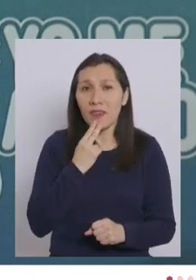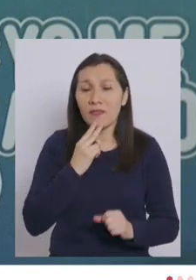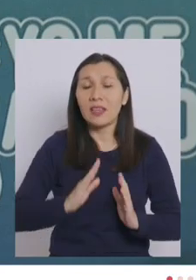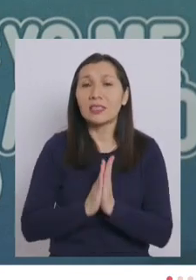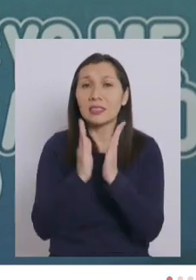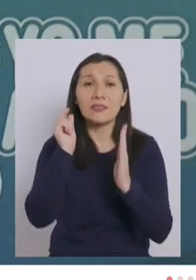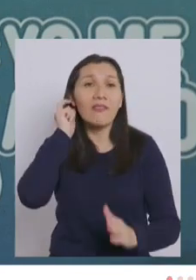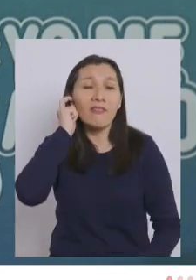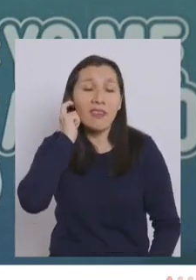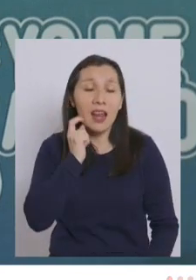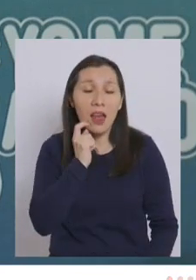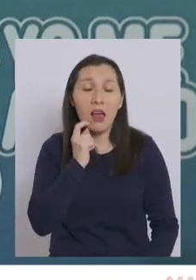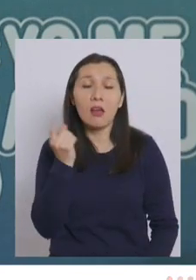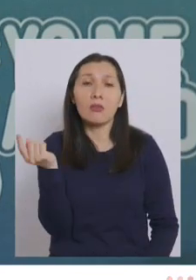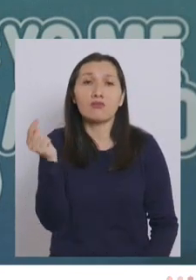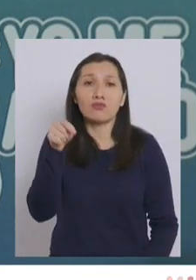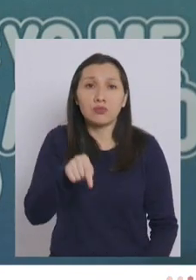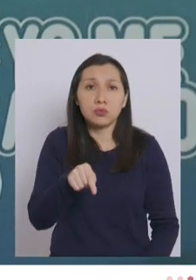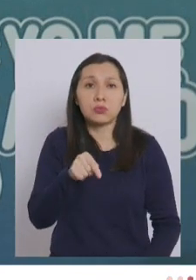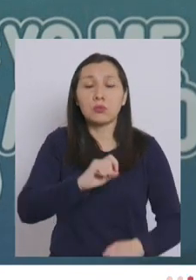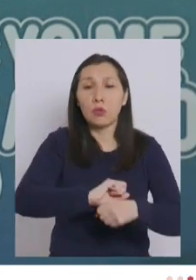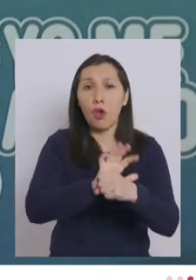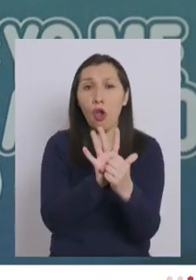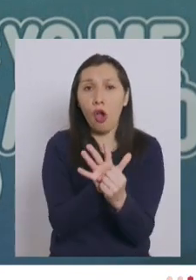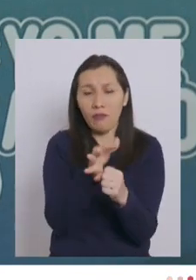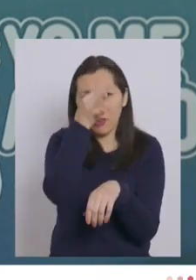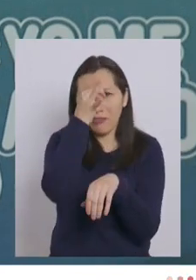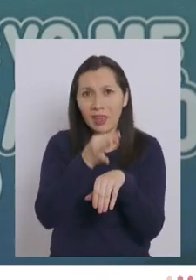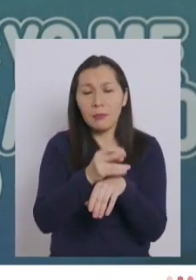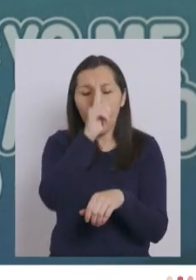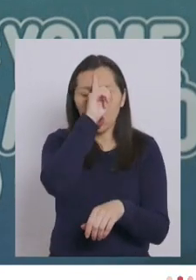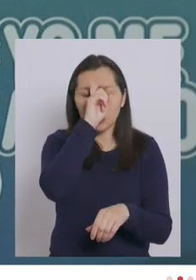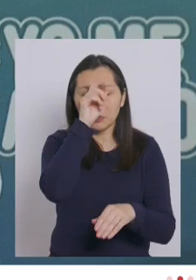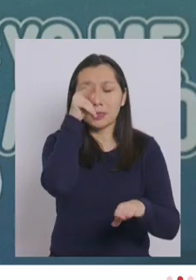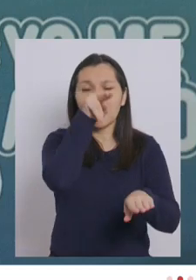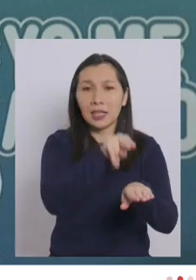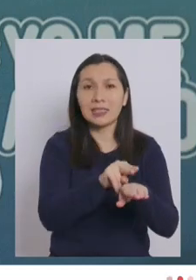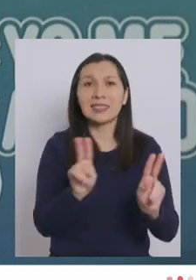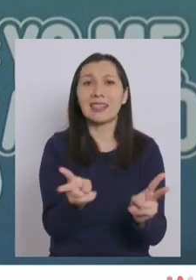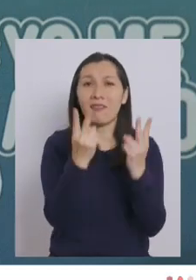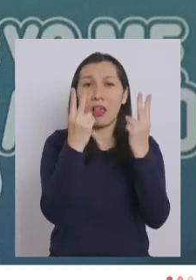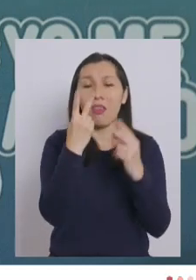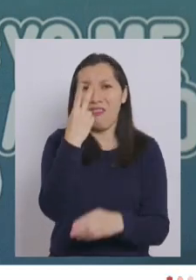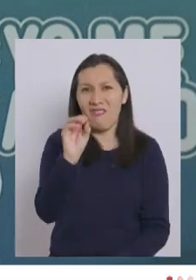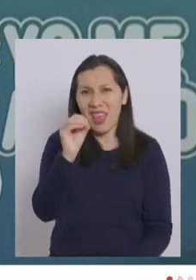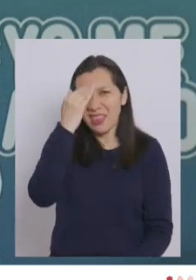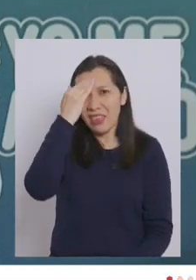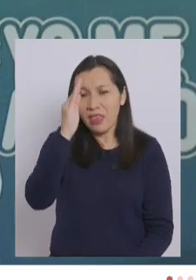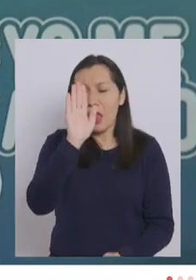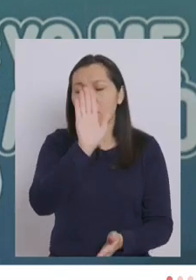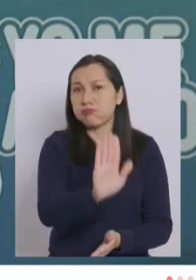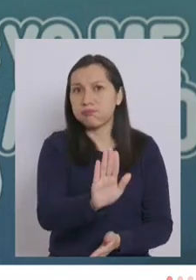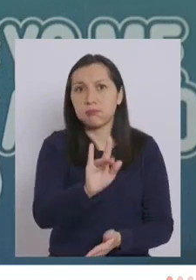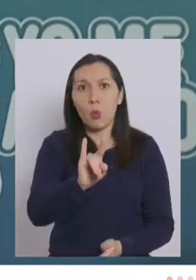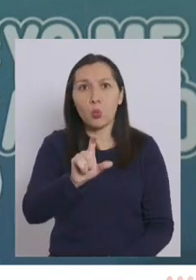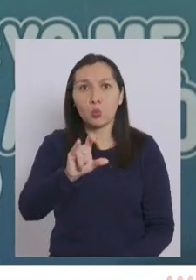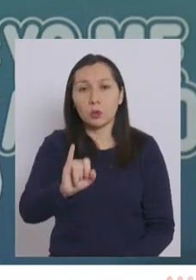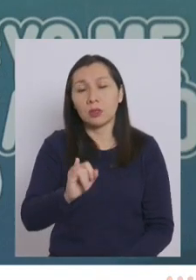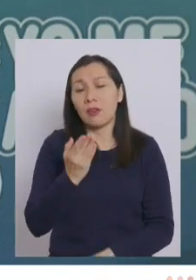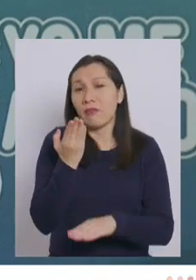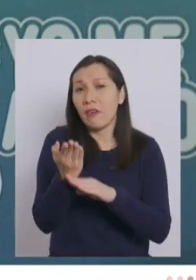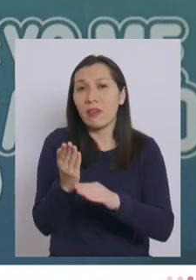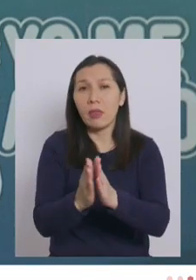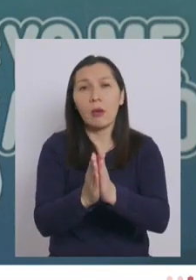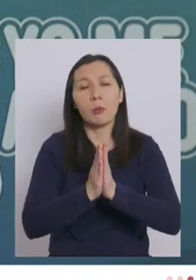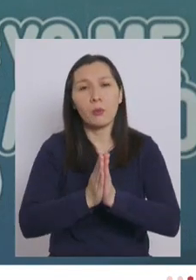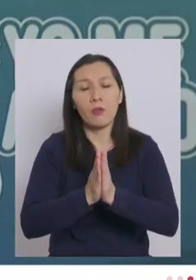Bernardo. Llegué por COVID al Hospital El Salvador. Estuve 20 días en la UCI y quiero pedirle que,